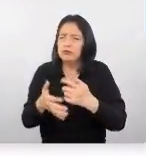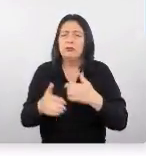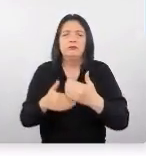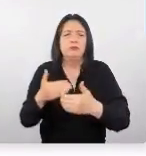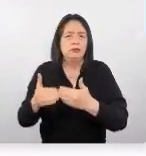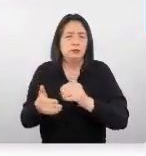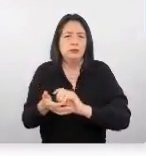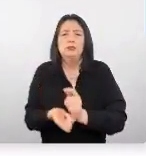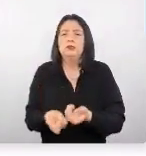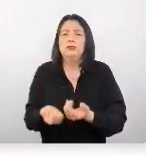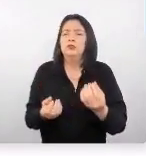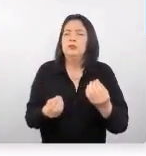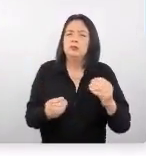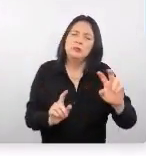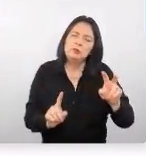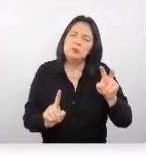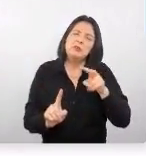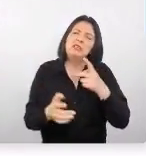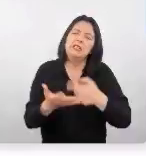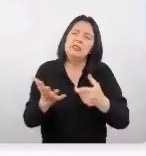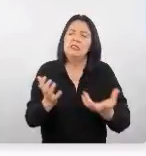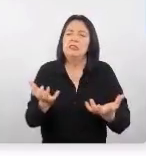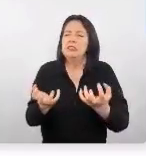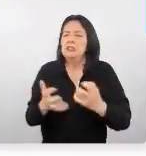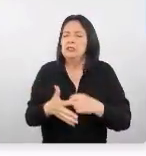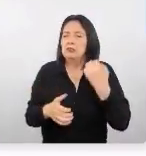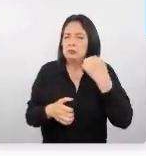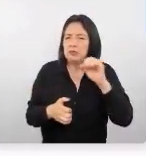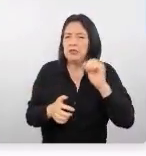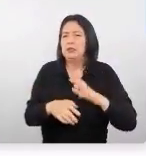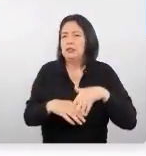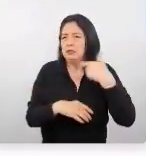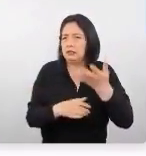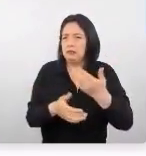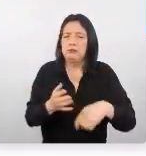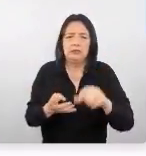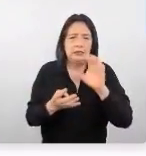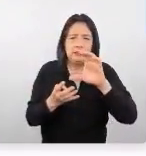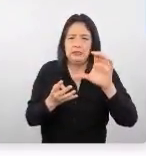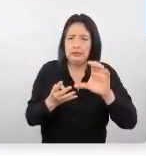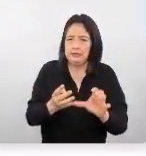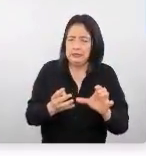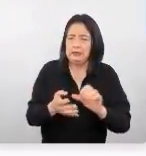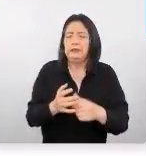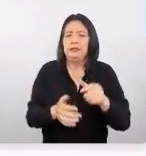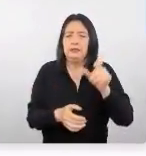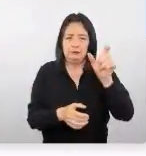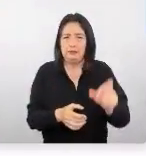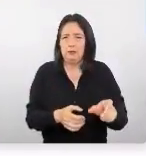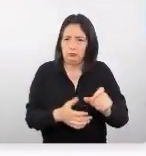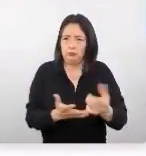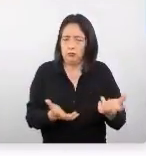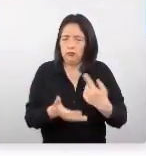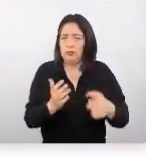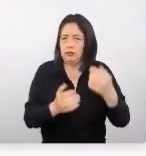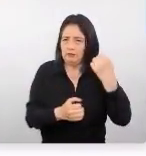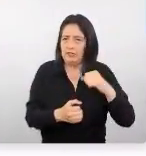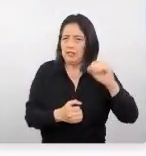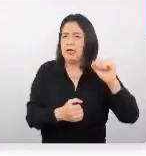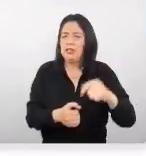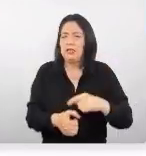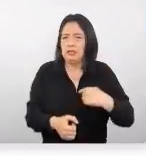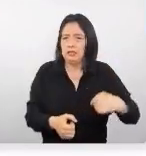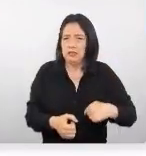de los viajes para después centrarnos en las características del viajero chino. Finalmente